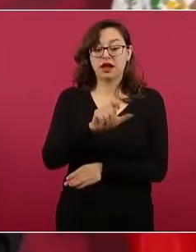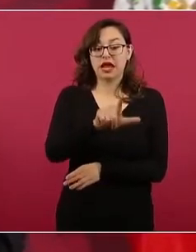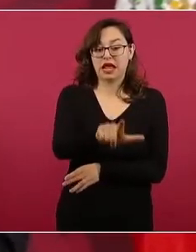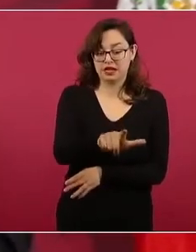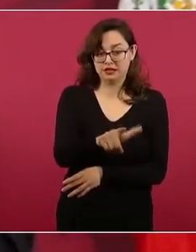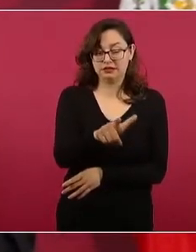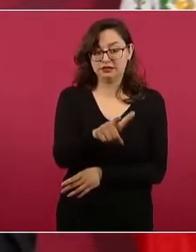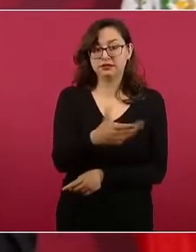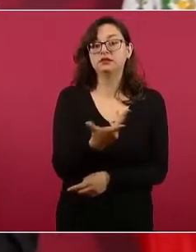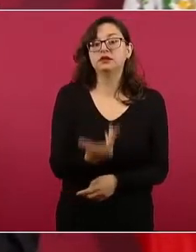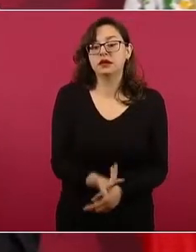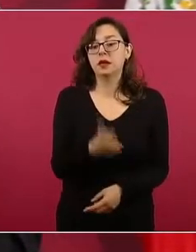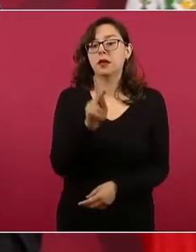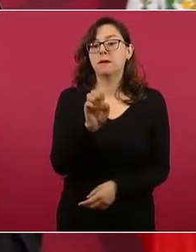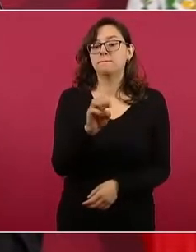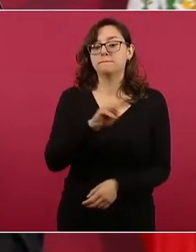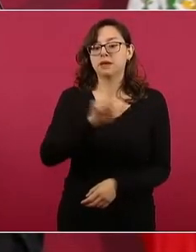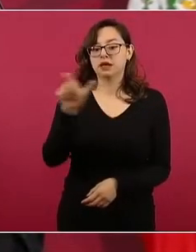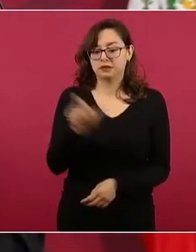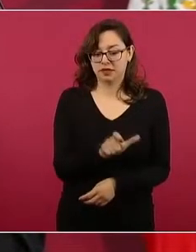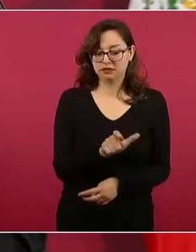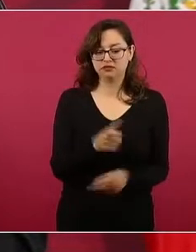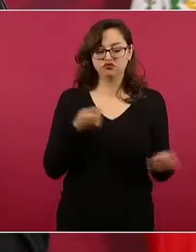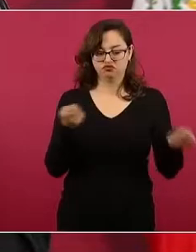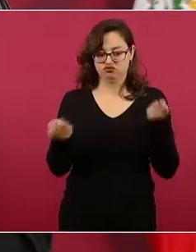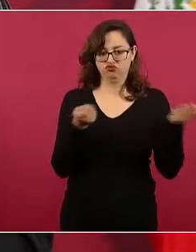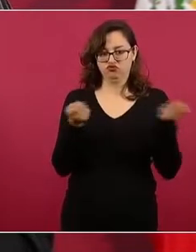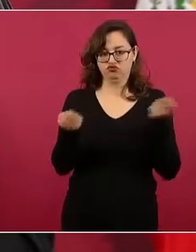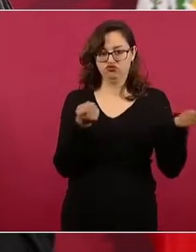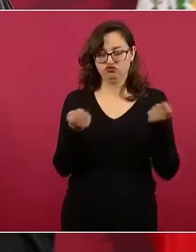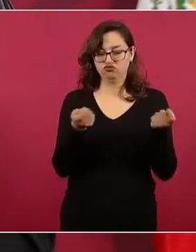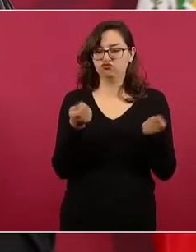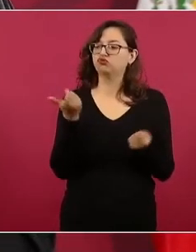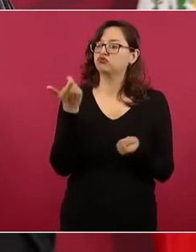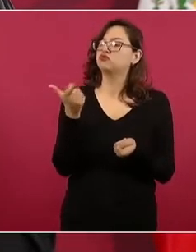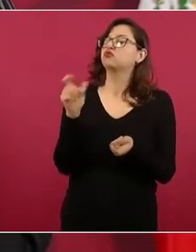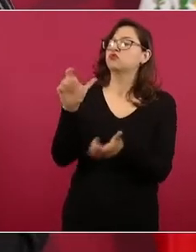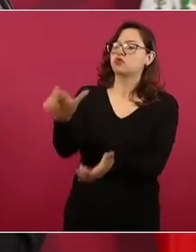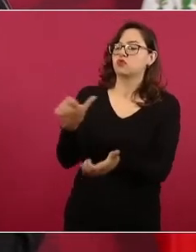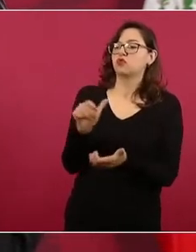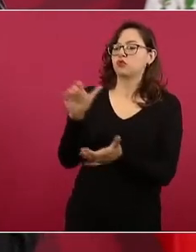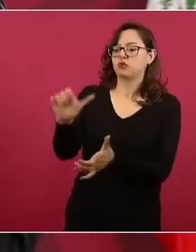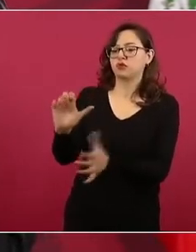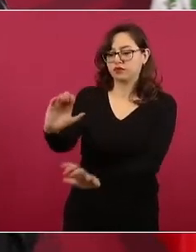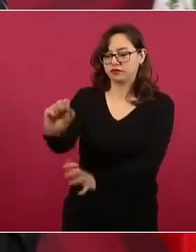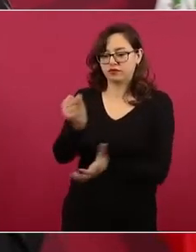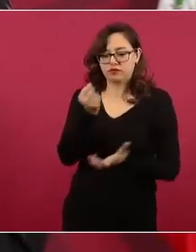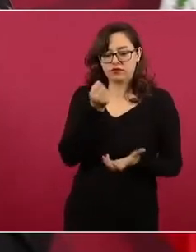profundas, donde no hay petróleo,